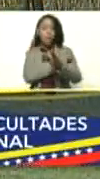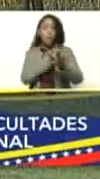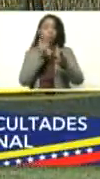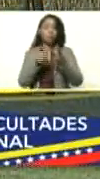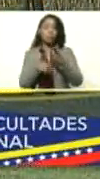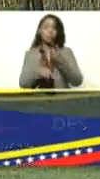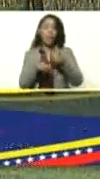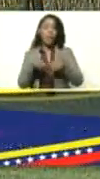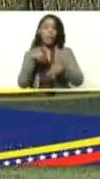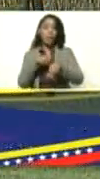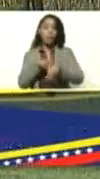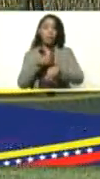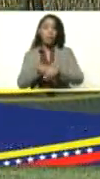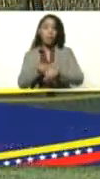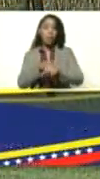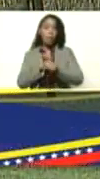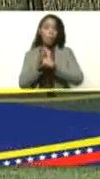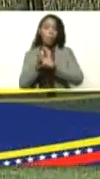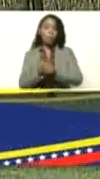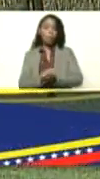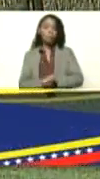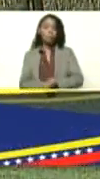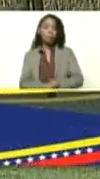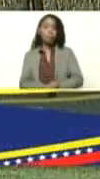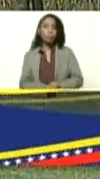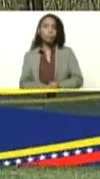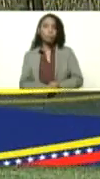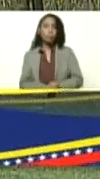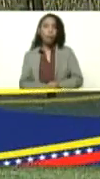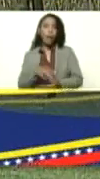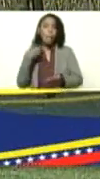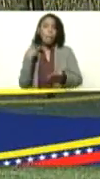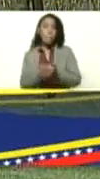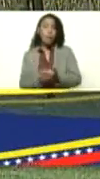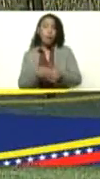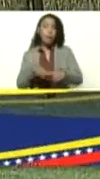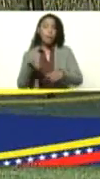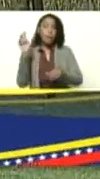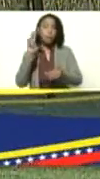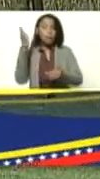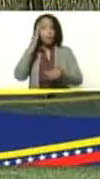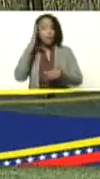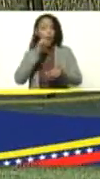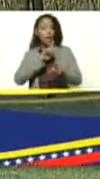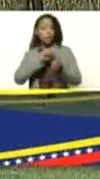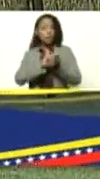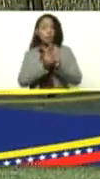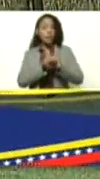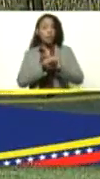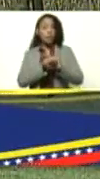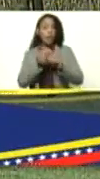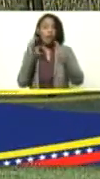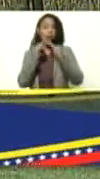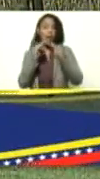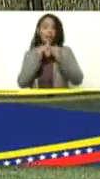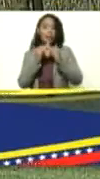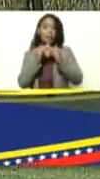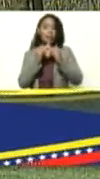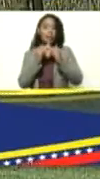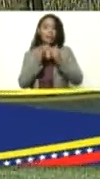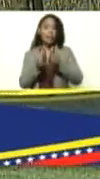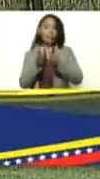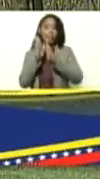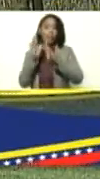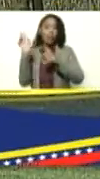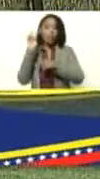en este tiempo de coronavirus el que paga impuestos en Venezuela sabe que eso se convierte en casas en apartamentos